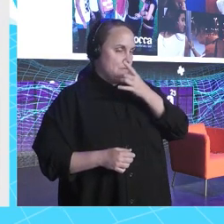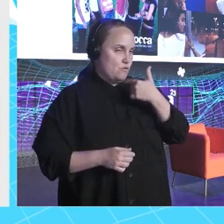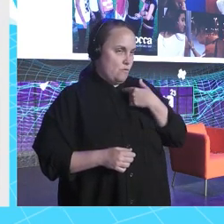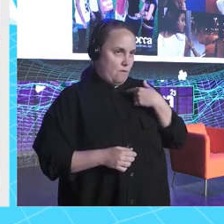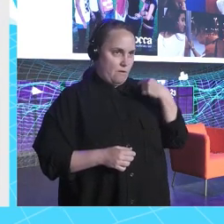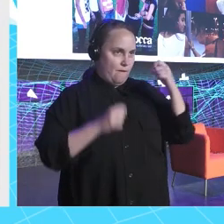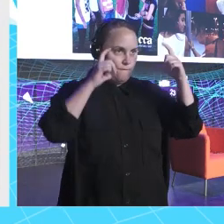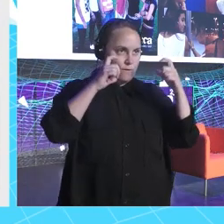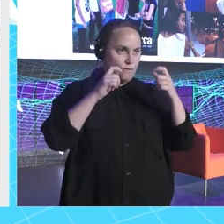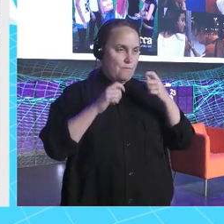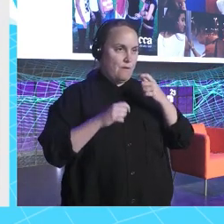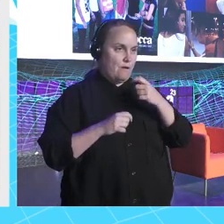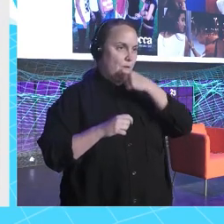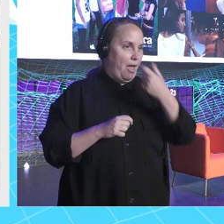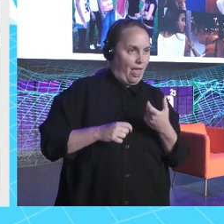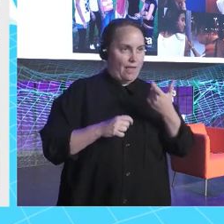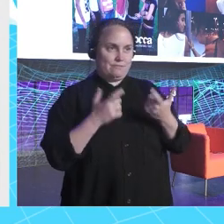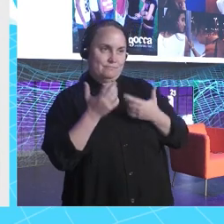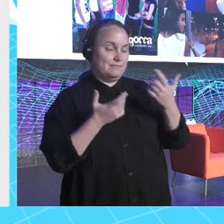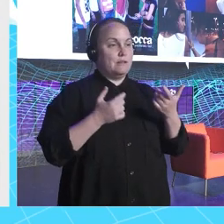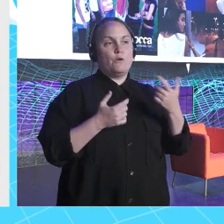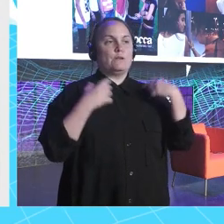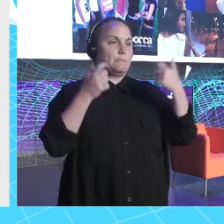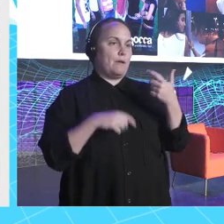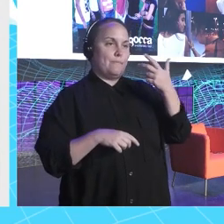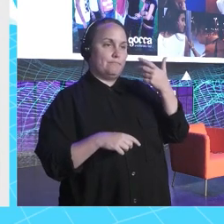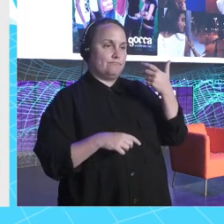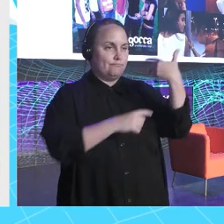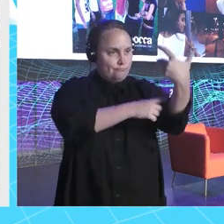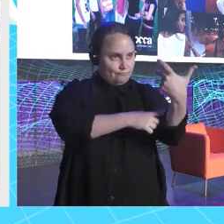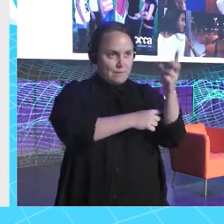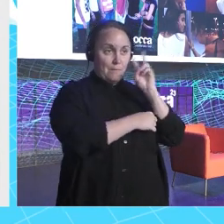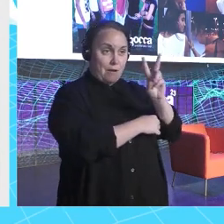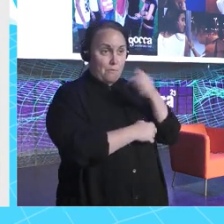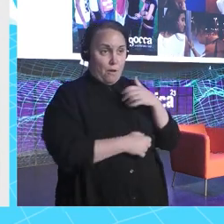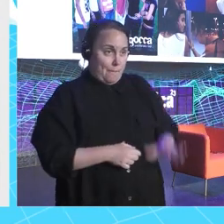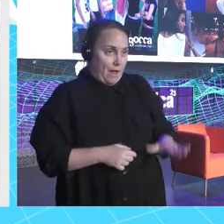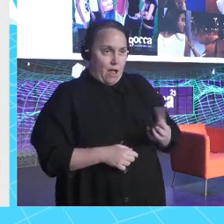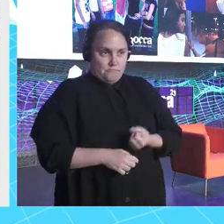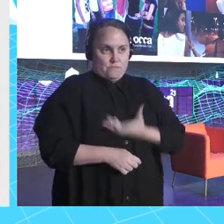yo también salía ahí en la serie, mirando a cámara todo el rato, porque yo lo de youtuber ya lo llevaba en el corazón desde pequeña.